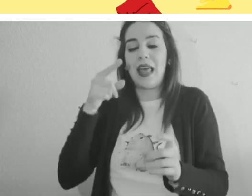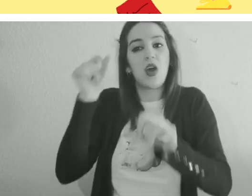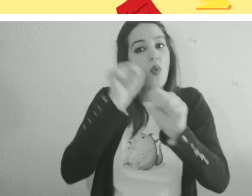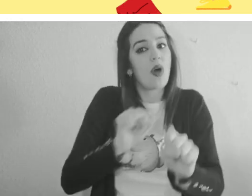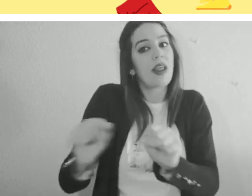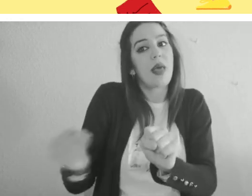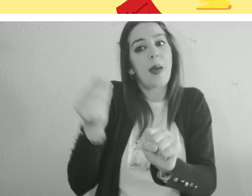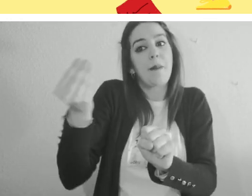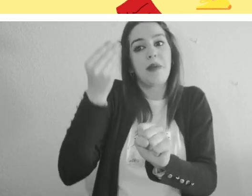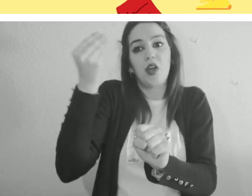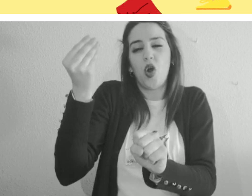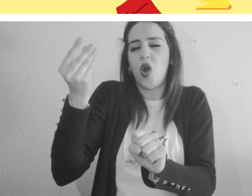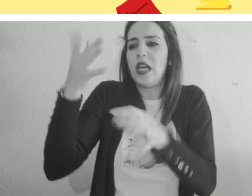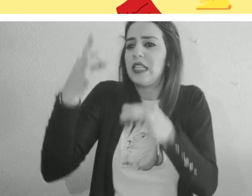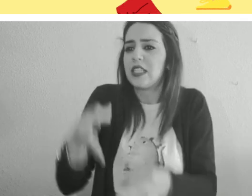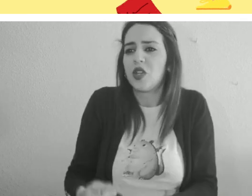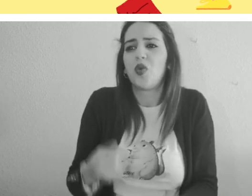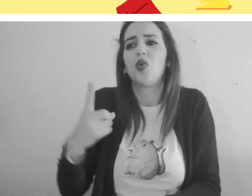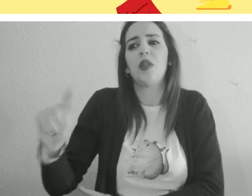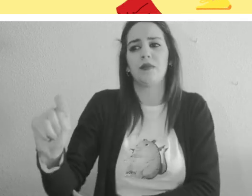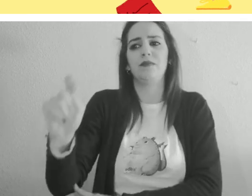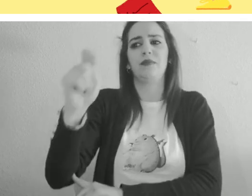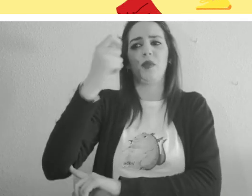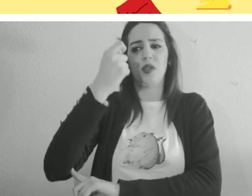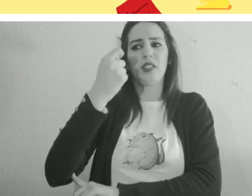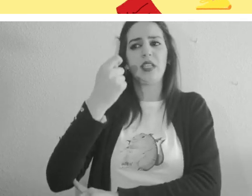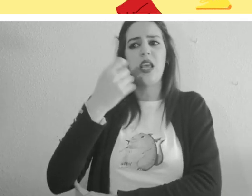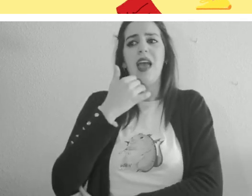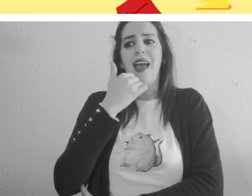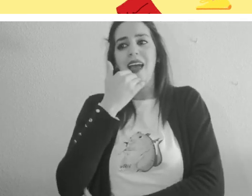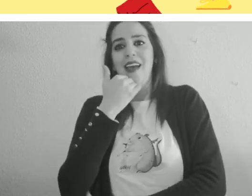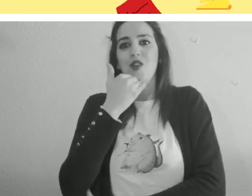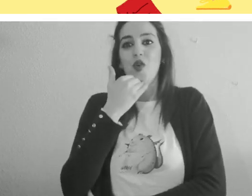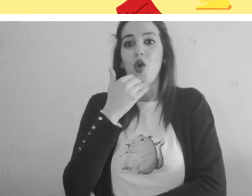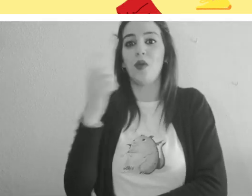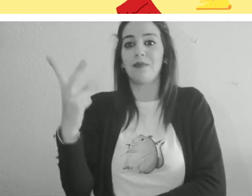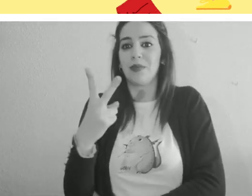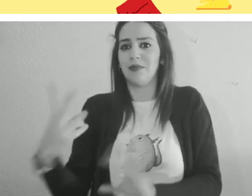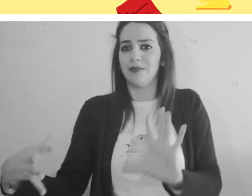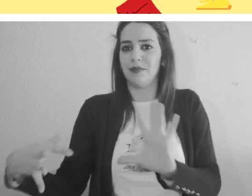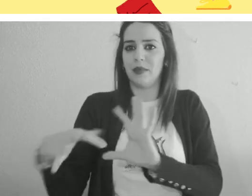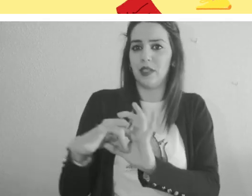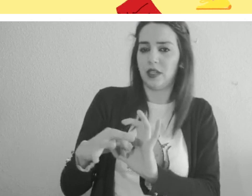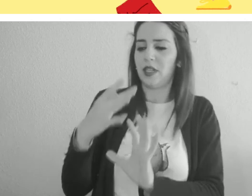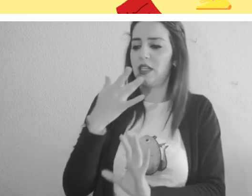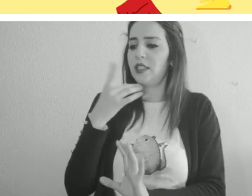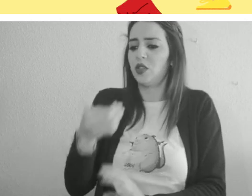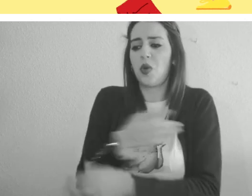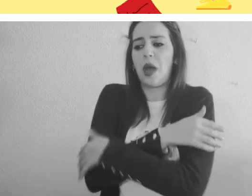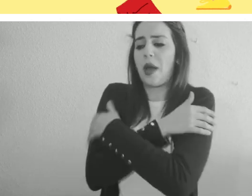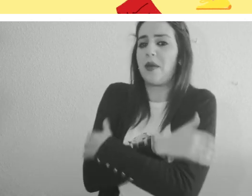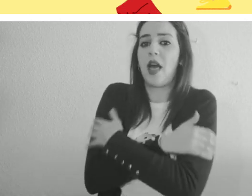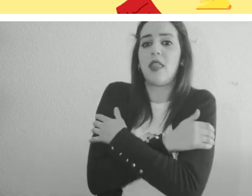consigues uno de tus deseos. Ya sabes, Clara, es cosa de dos. Sin tus abrazos no tienes la energía que